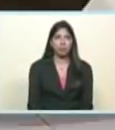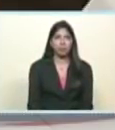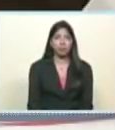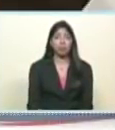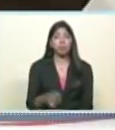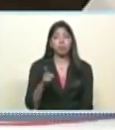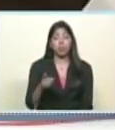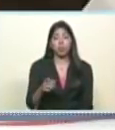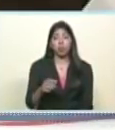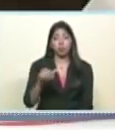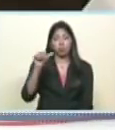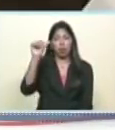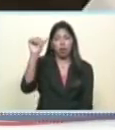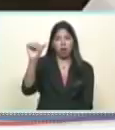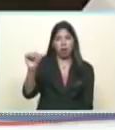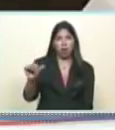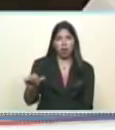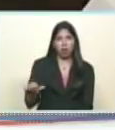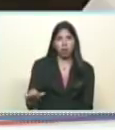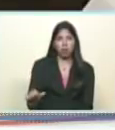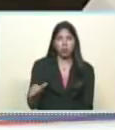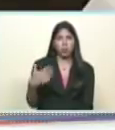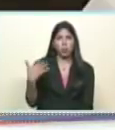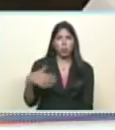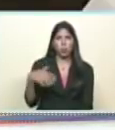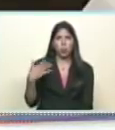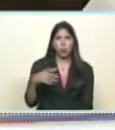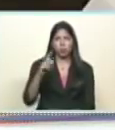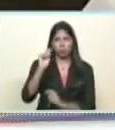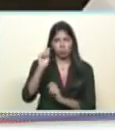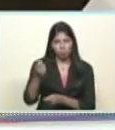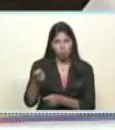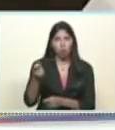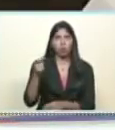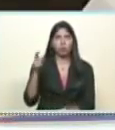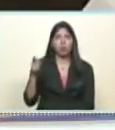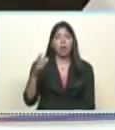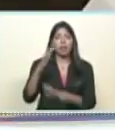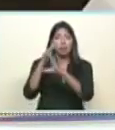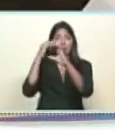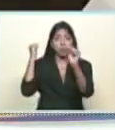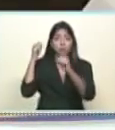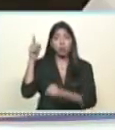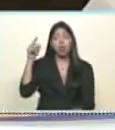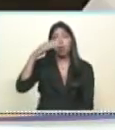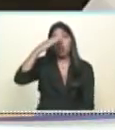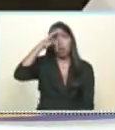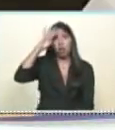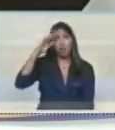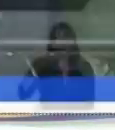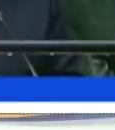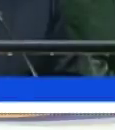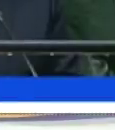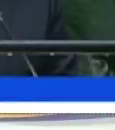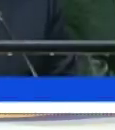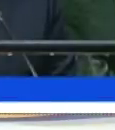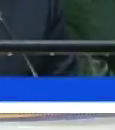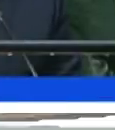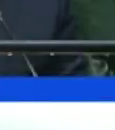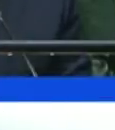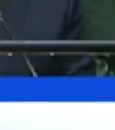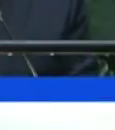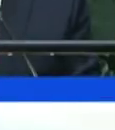Admirable el discurso de compañero Bruno Rodríguez Parrilla, canciller de Cuba. Nuestras felicitaciones.